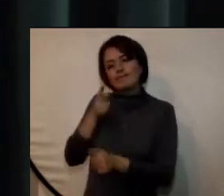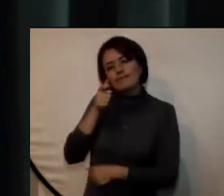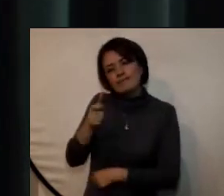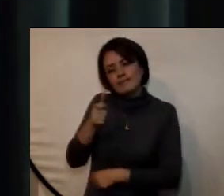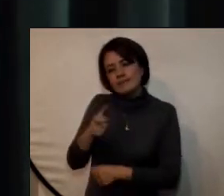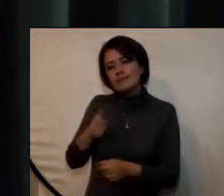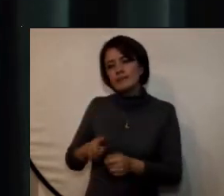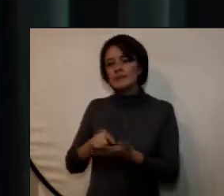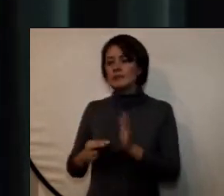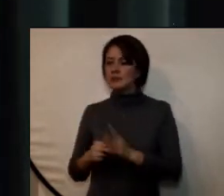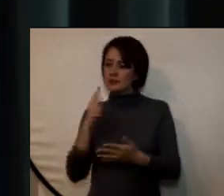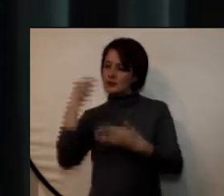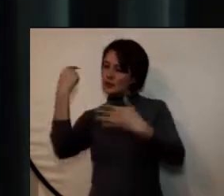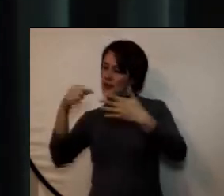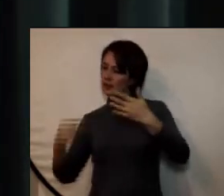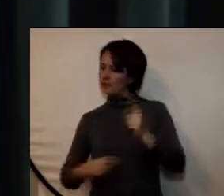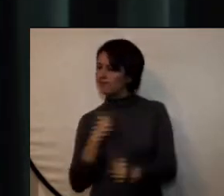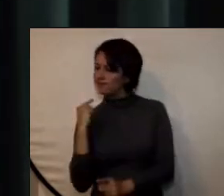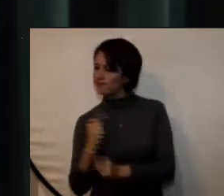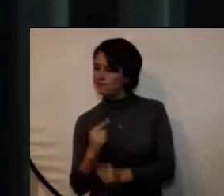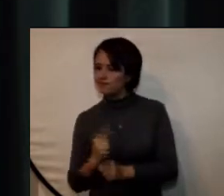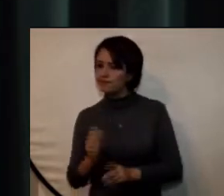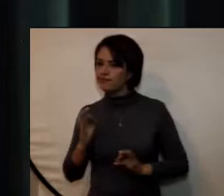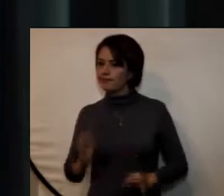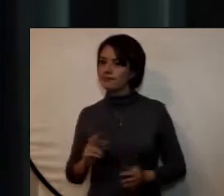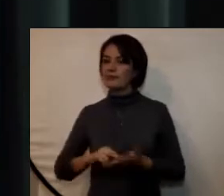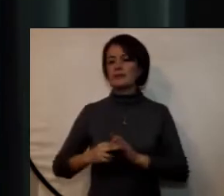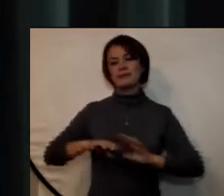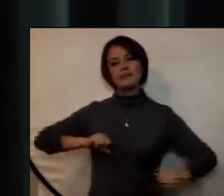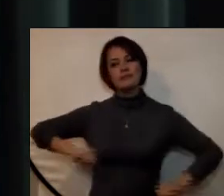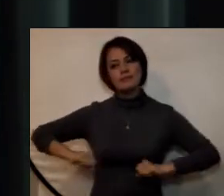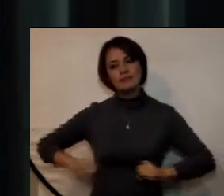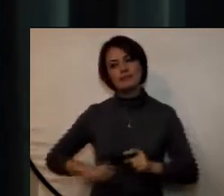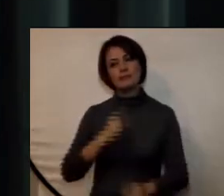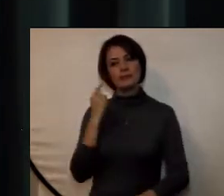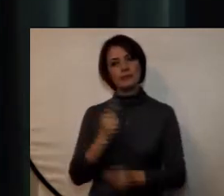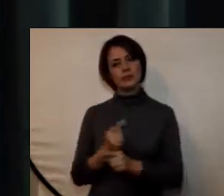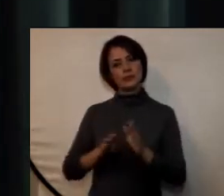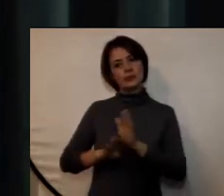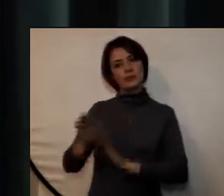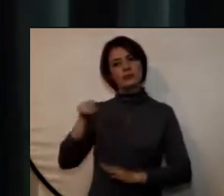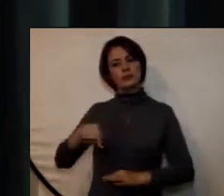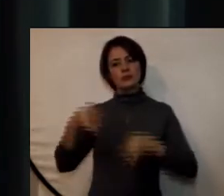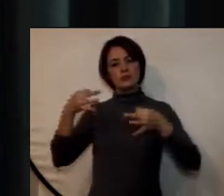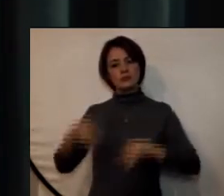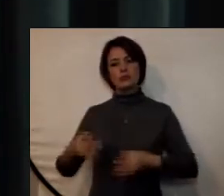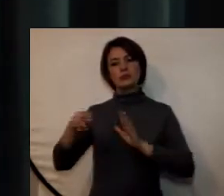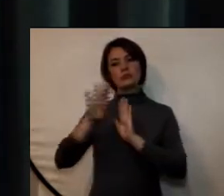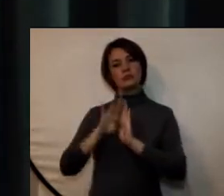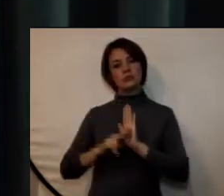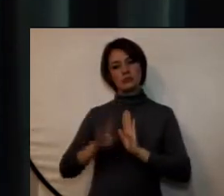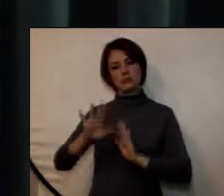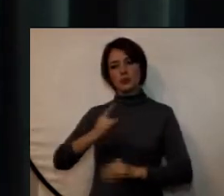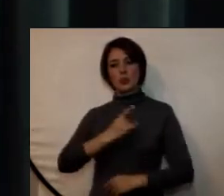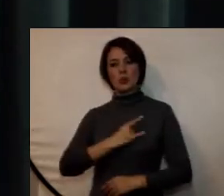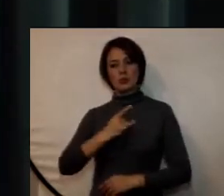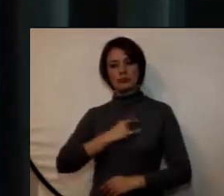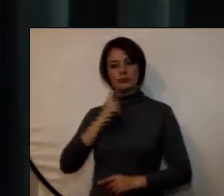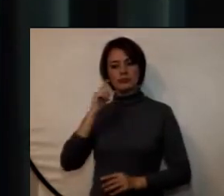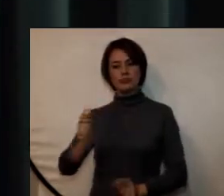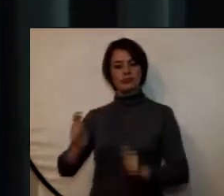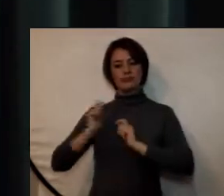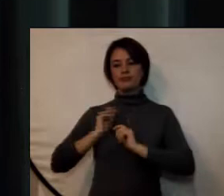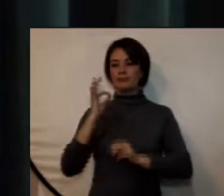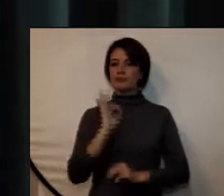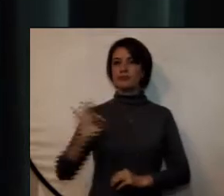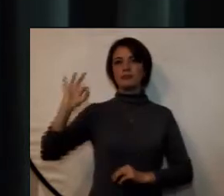su nivel de cumplimiento para que mantenga la dinámica y efectividad de una universidad con acreditación de alta